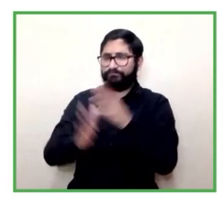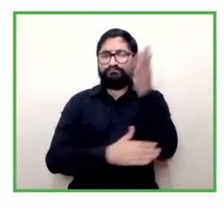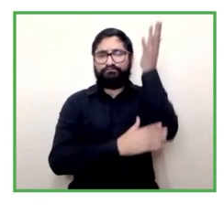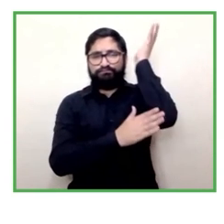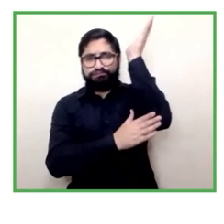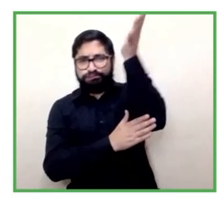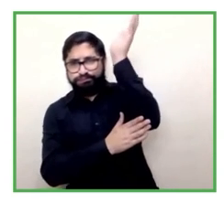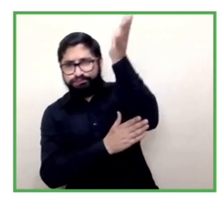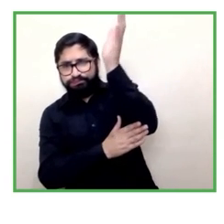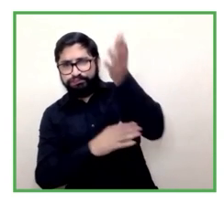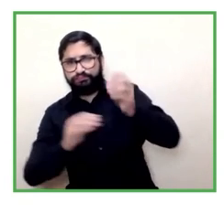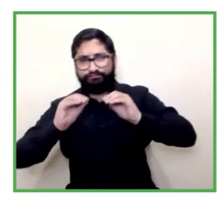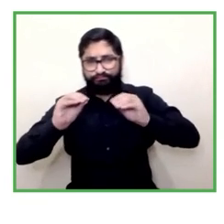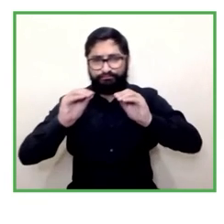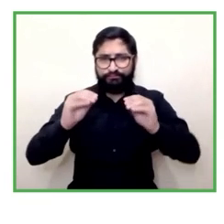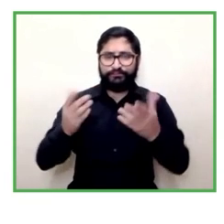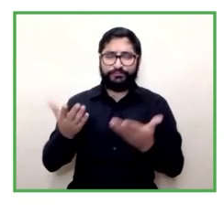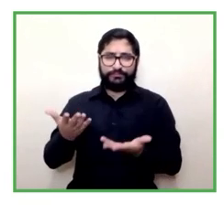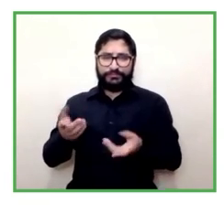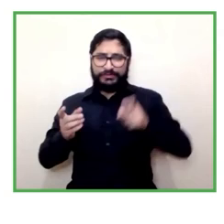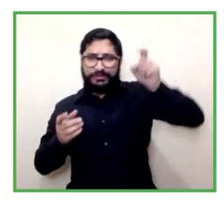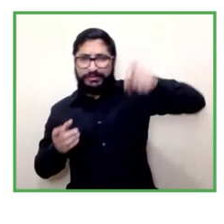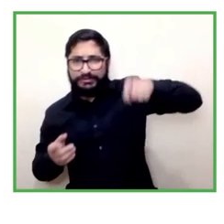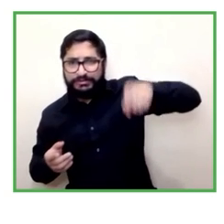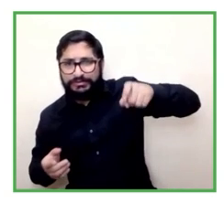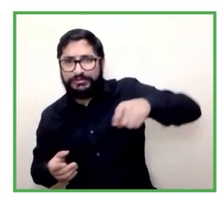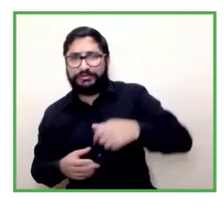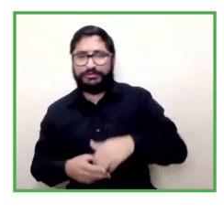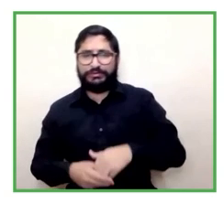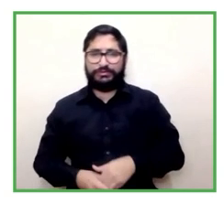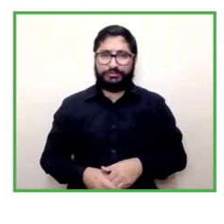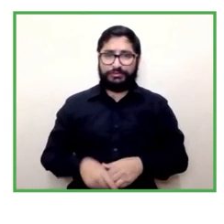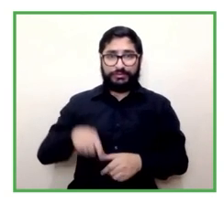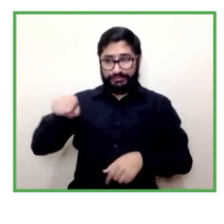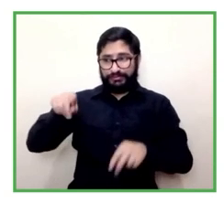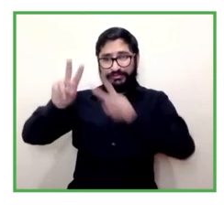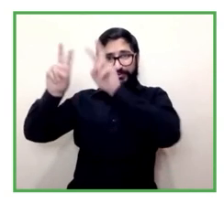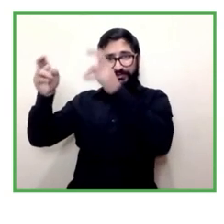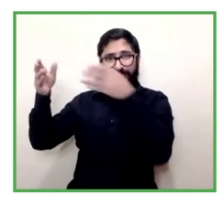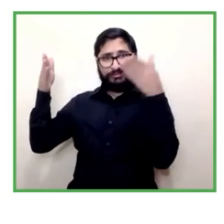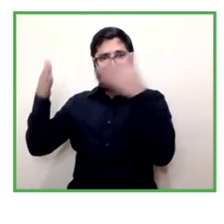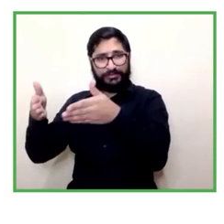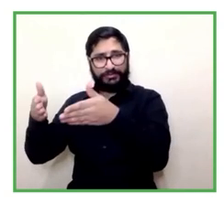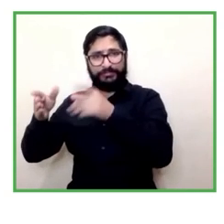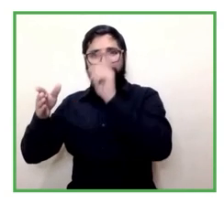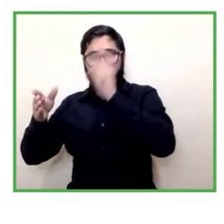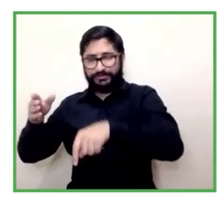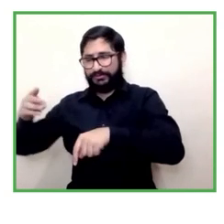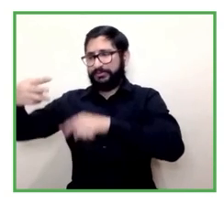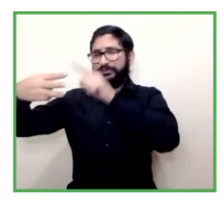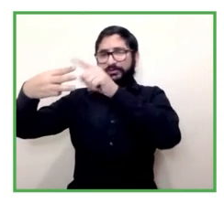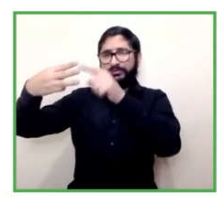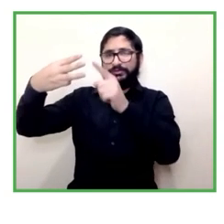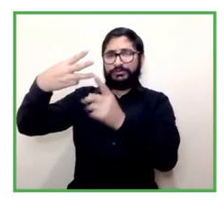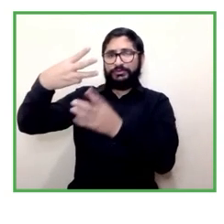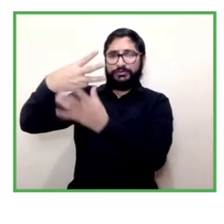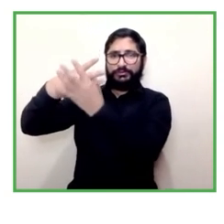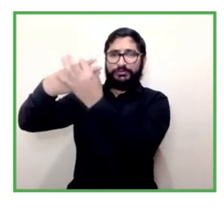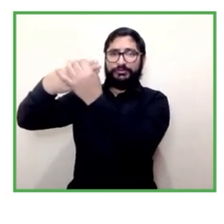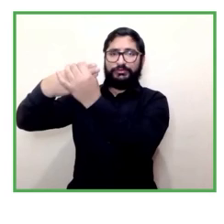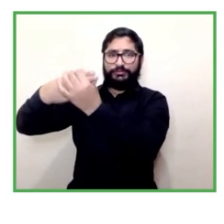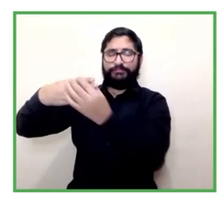requerir? así que estamos enfocados como en tres grandes componentes uno la formación